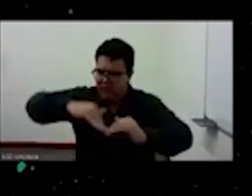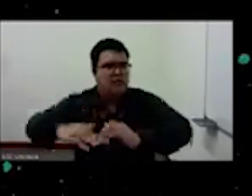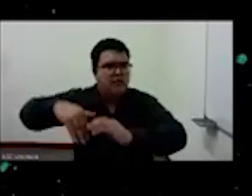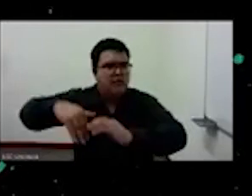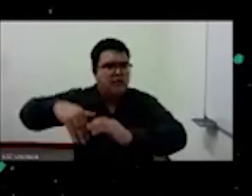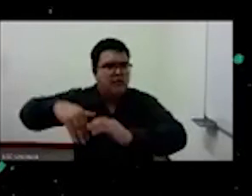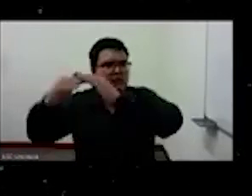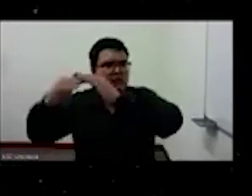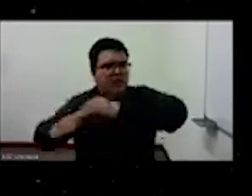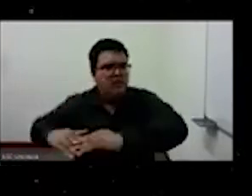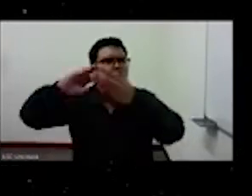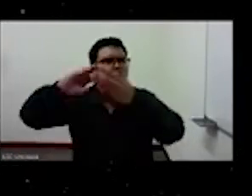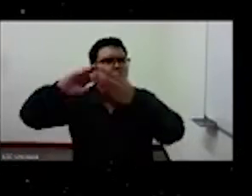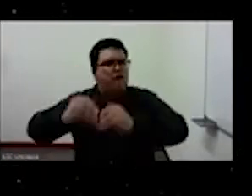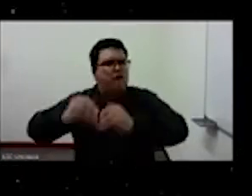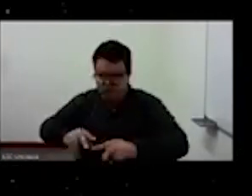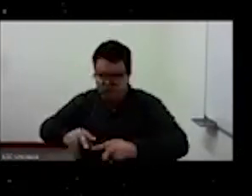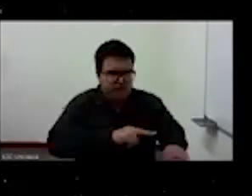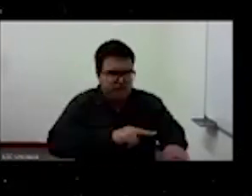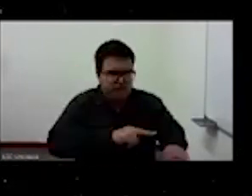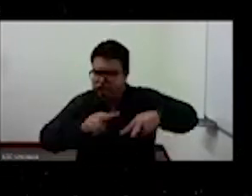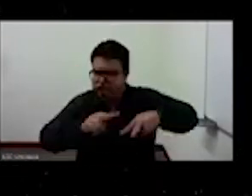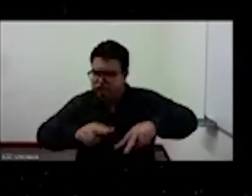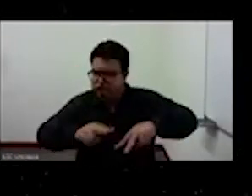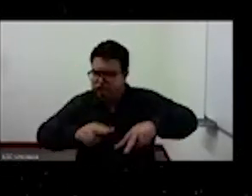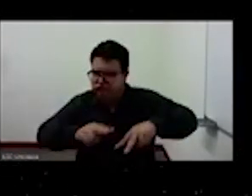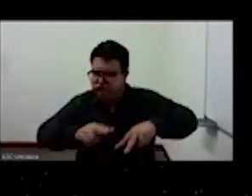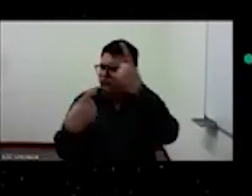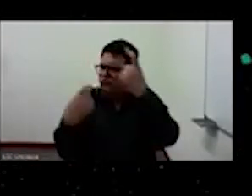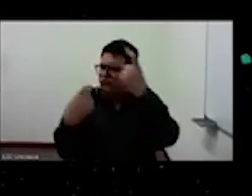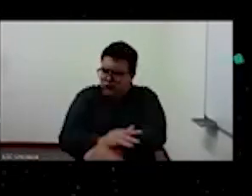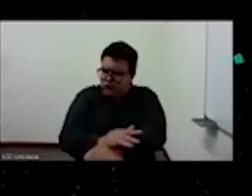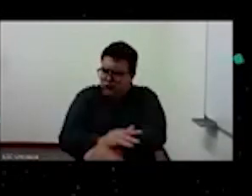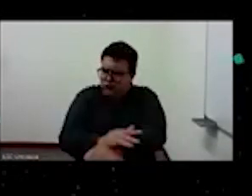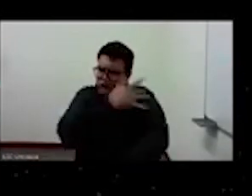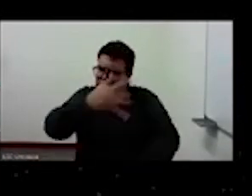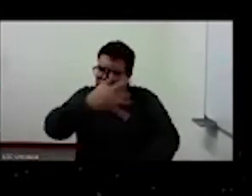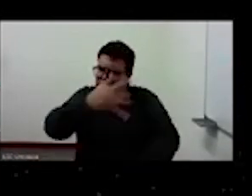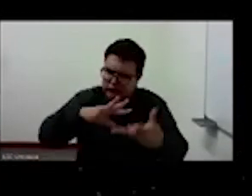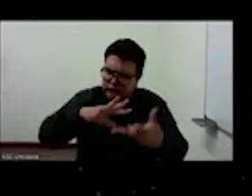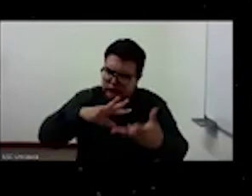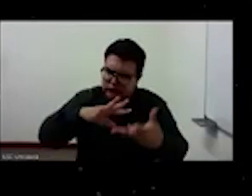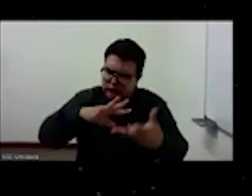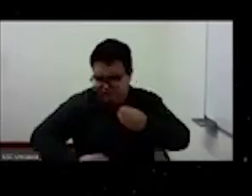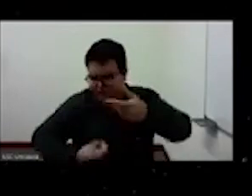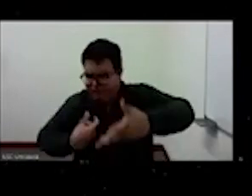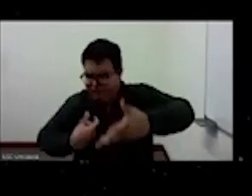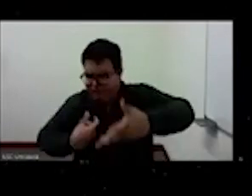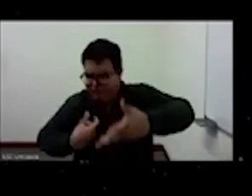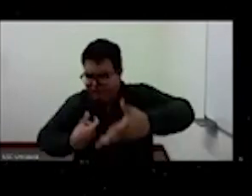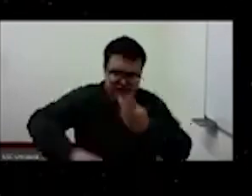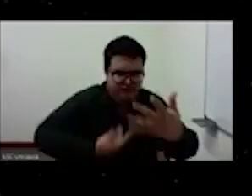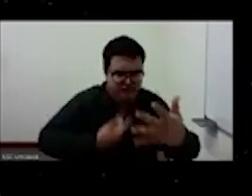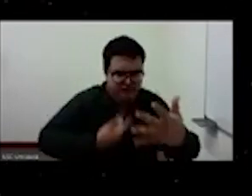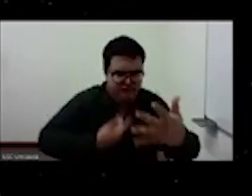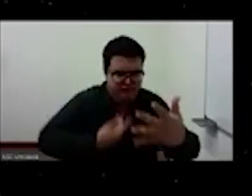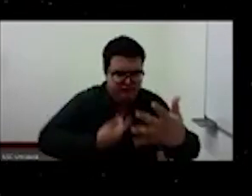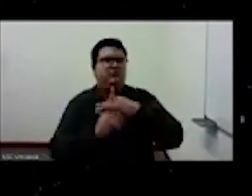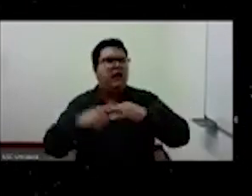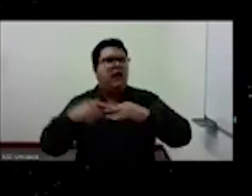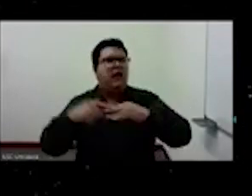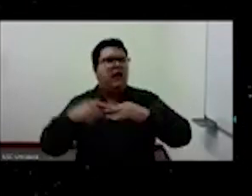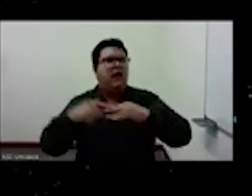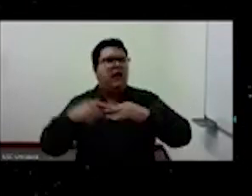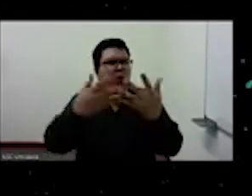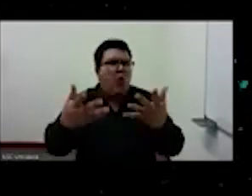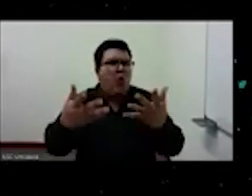manera nueva para vincular nosotros con la